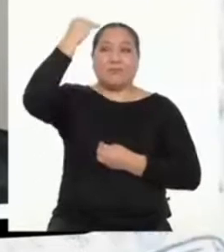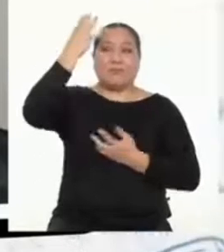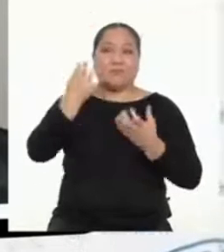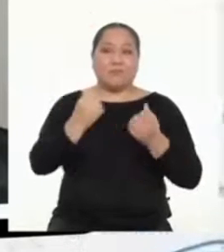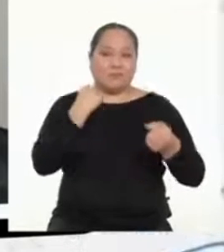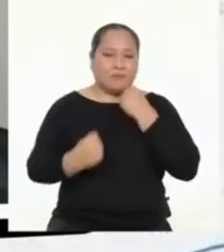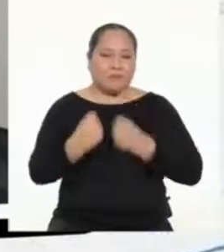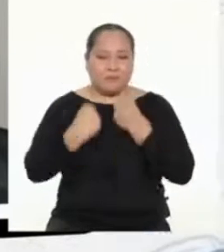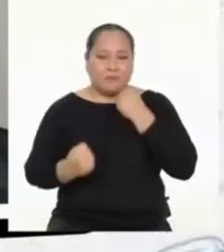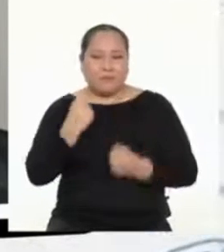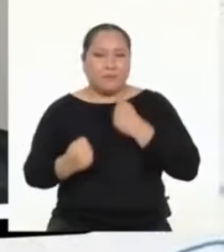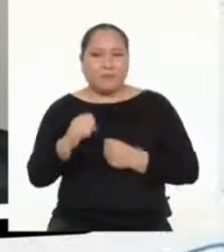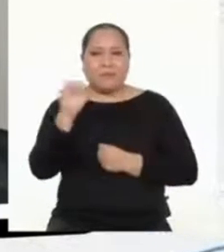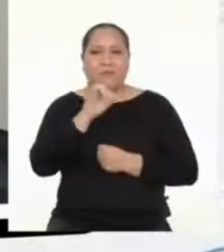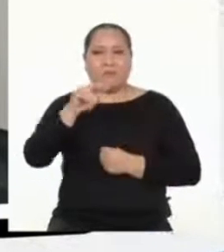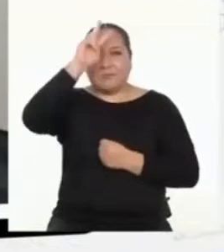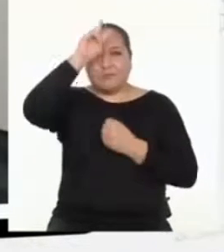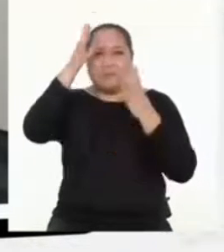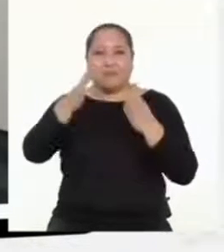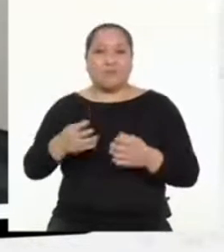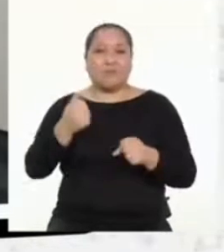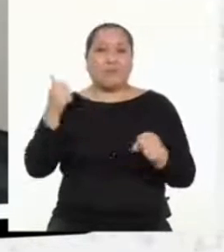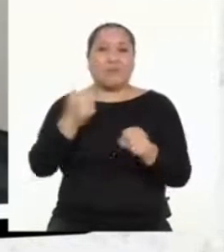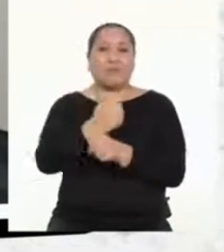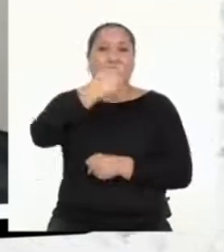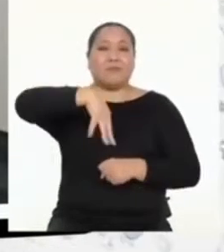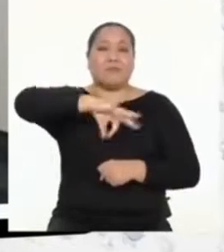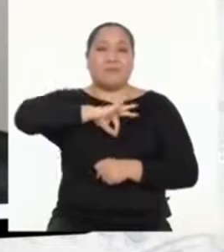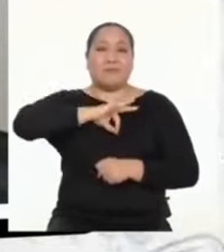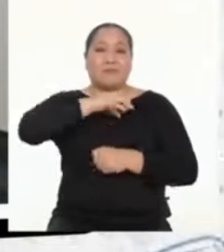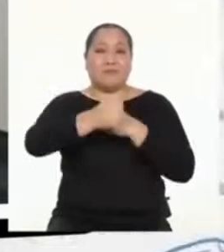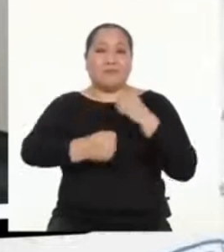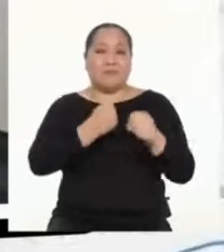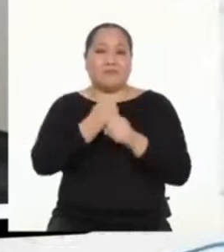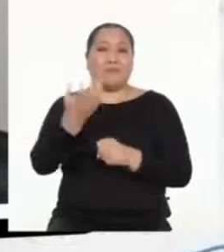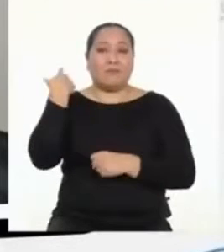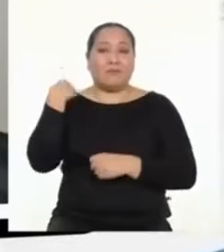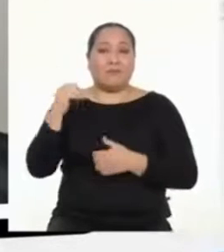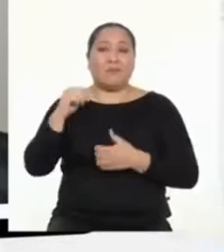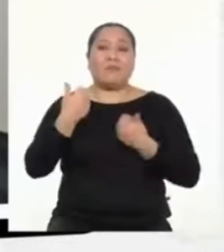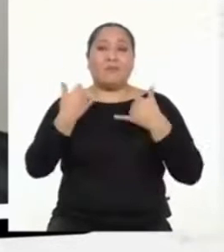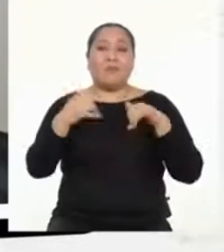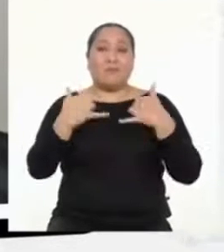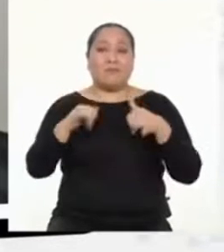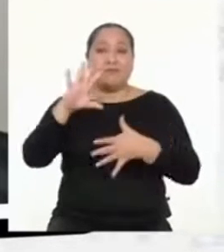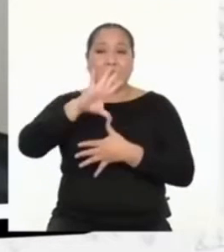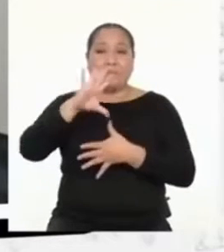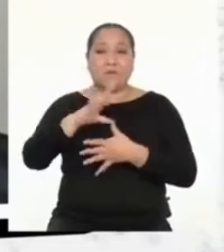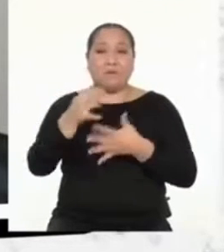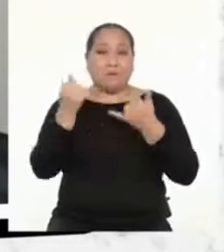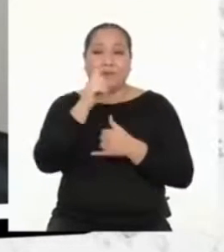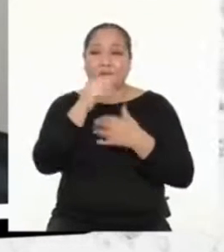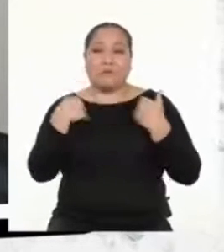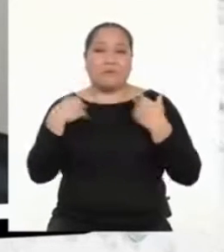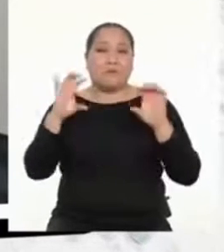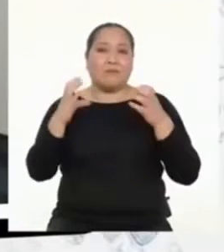gustaría ser maratonista como los peruanos y los peruanos que ganaron medallas el año pasado en los Panamericanos. Ahora que no tenemos clase